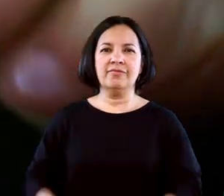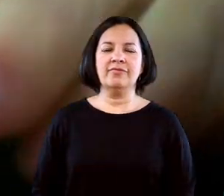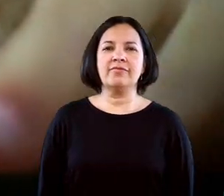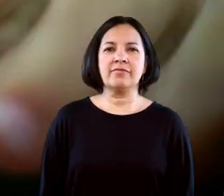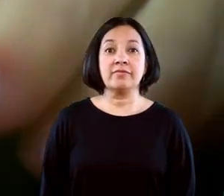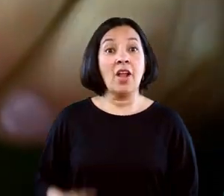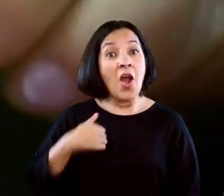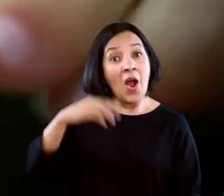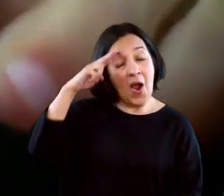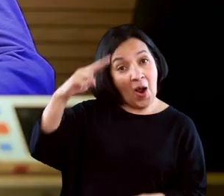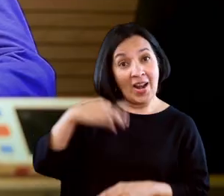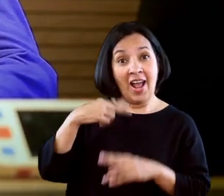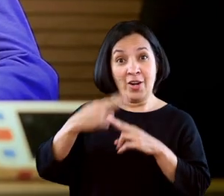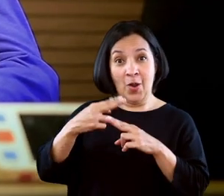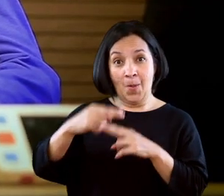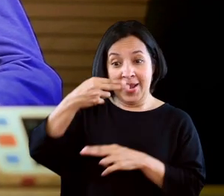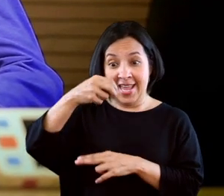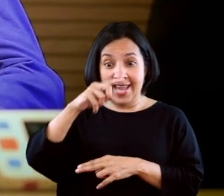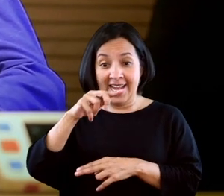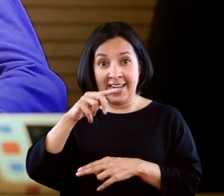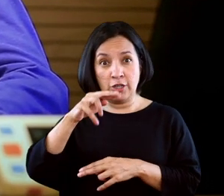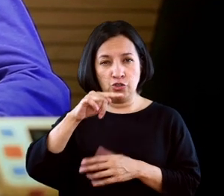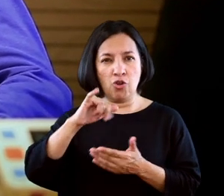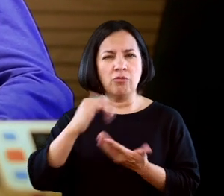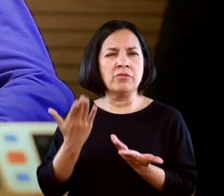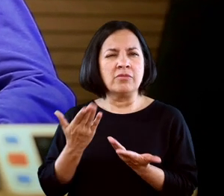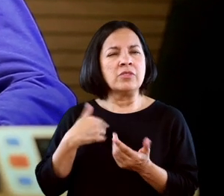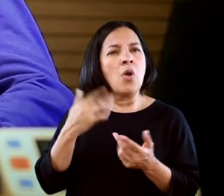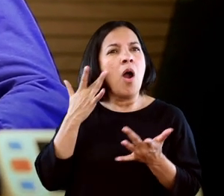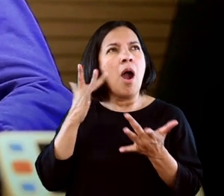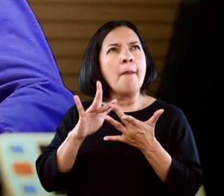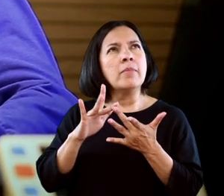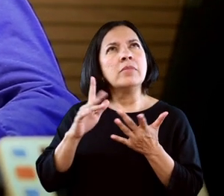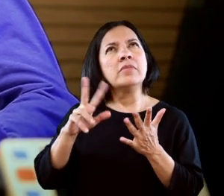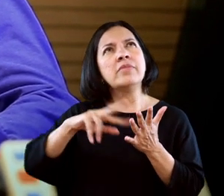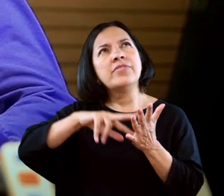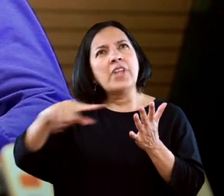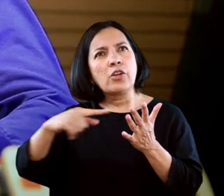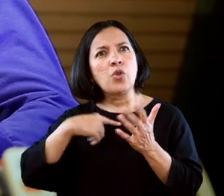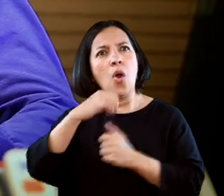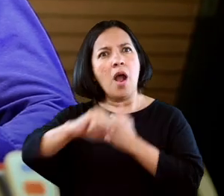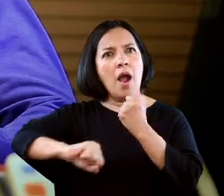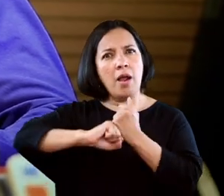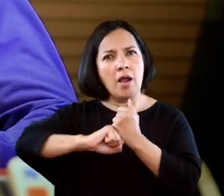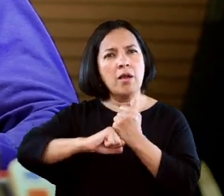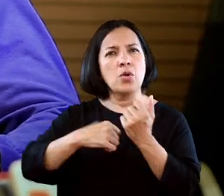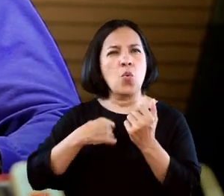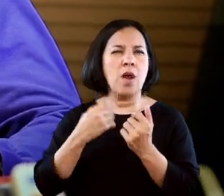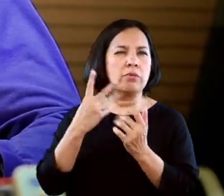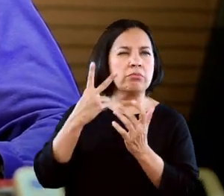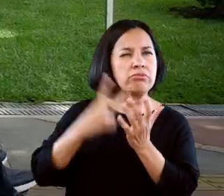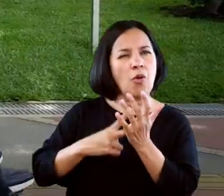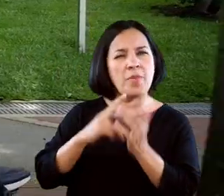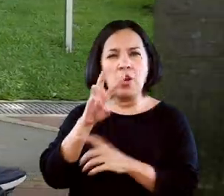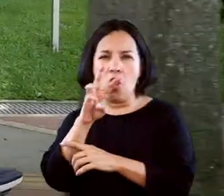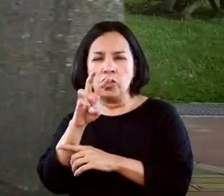universal. Hola, mi nombre es Gerson Ernei Mazobeles, conocí Tecnoayudas desde el año 2008.